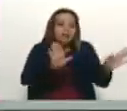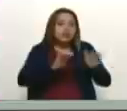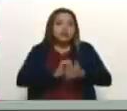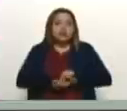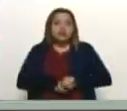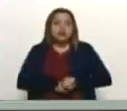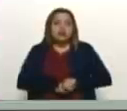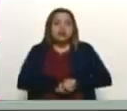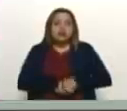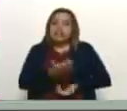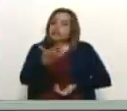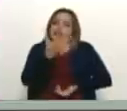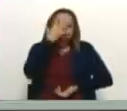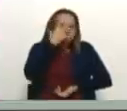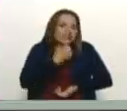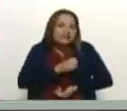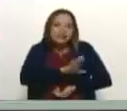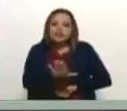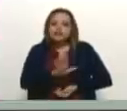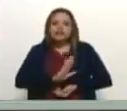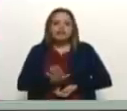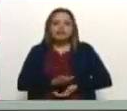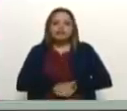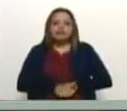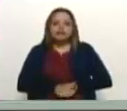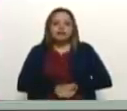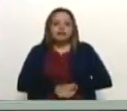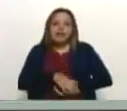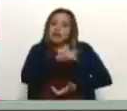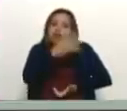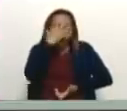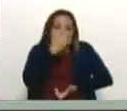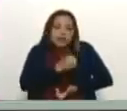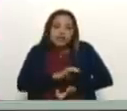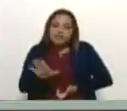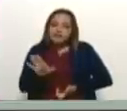Eso es muy lamentable. Eso es muy lamentable.